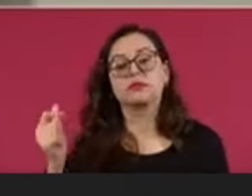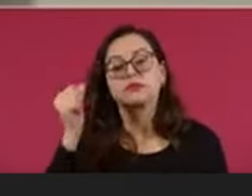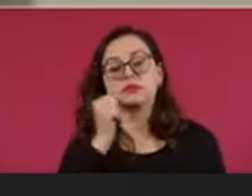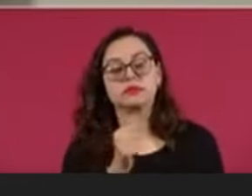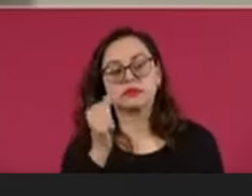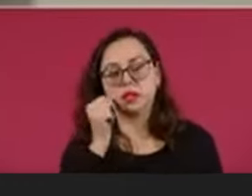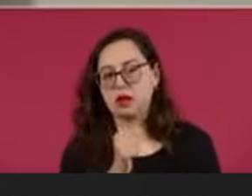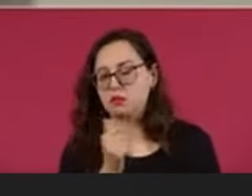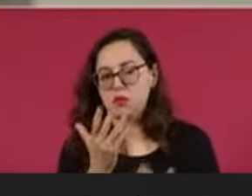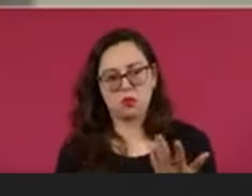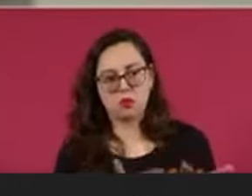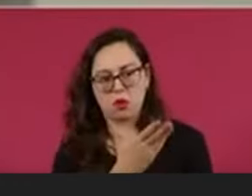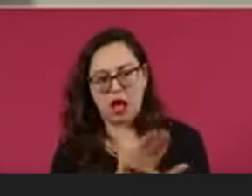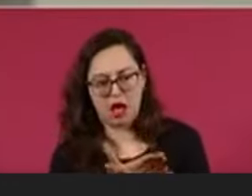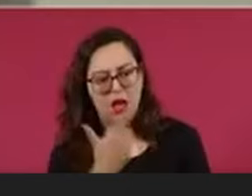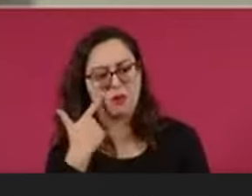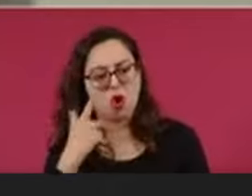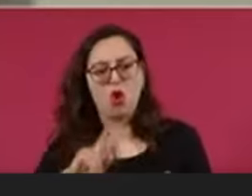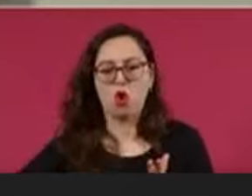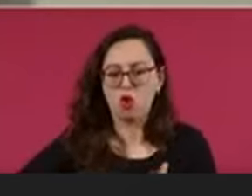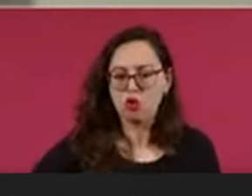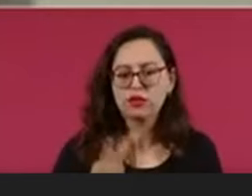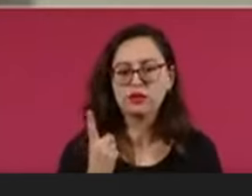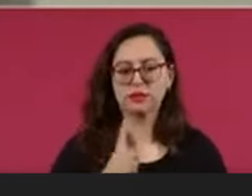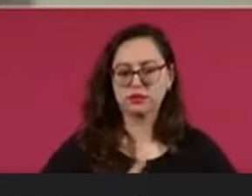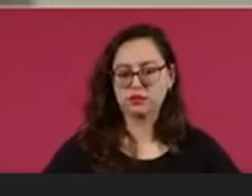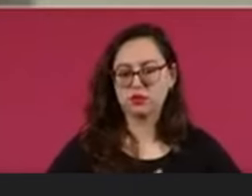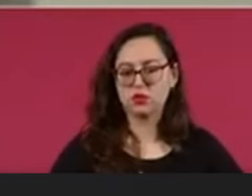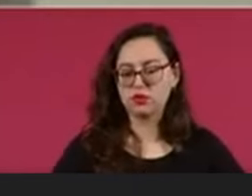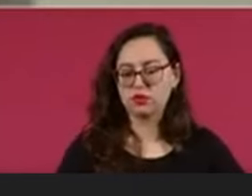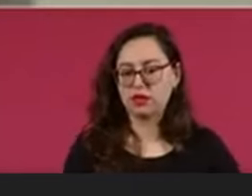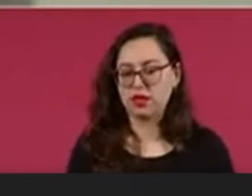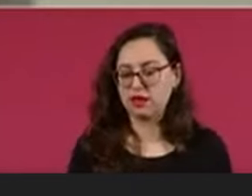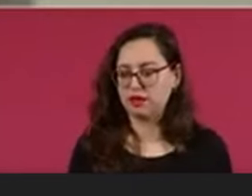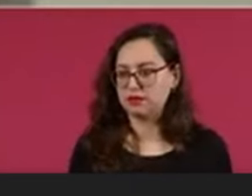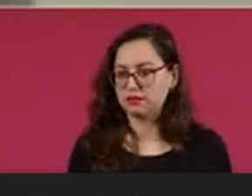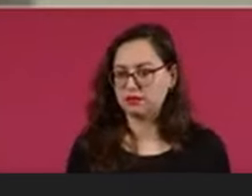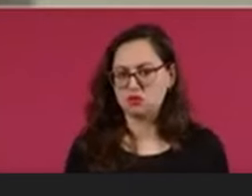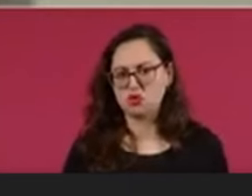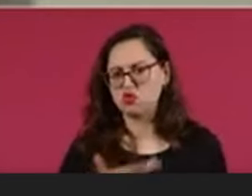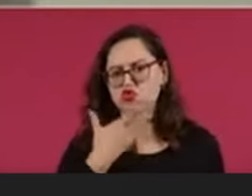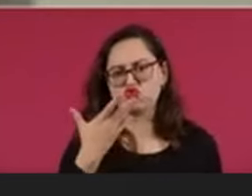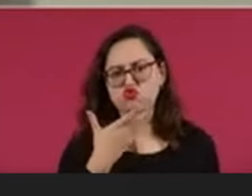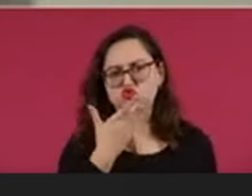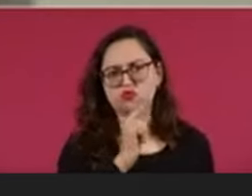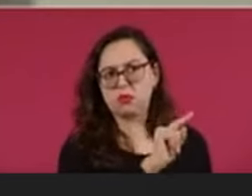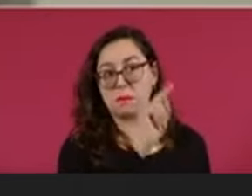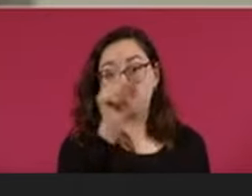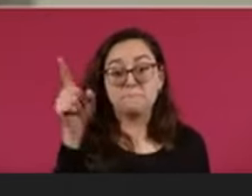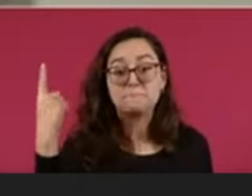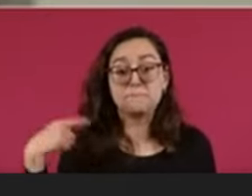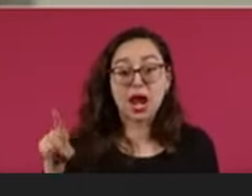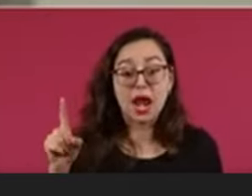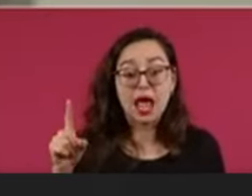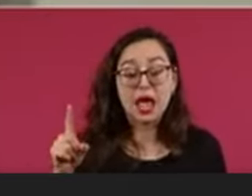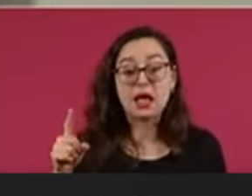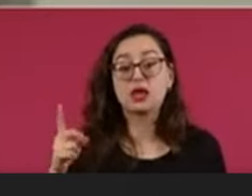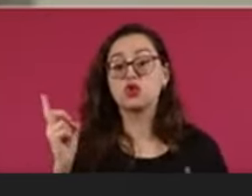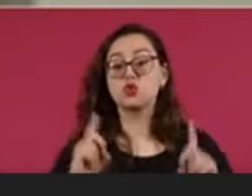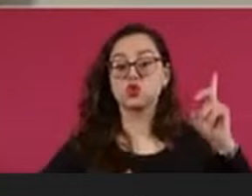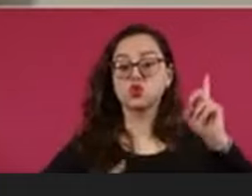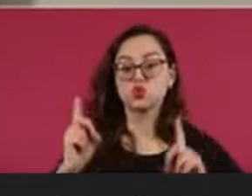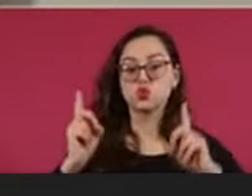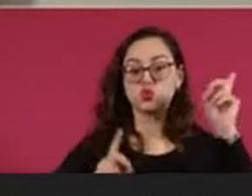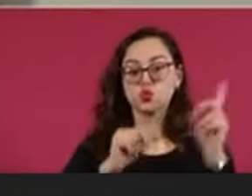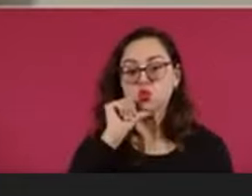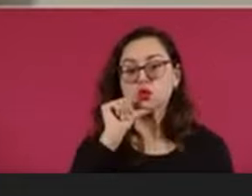las irregularidades y contar los votos, despejando así las dudas sobre